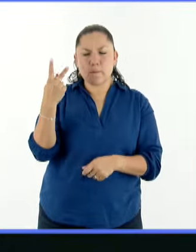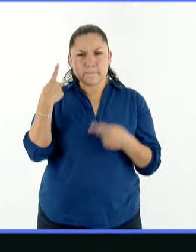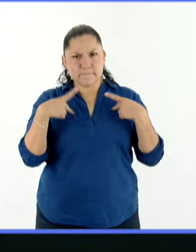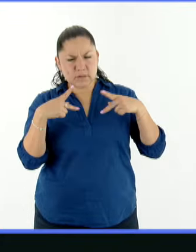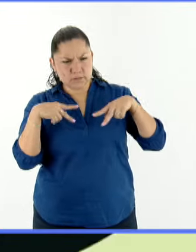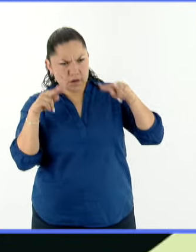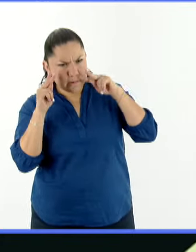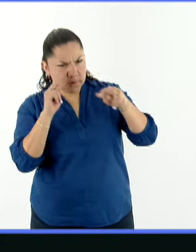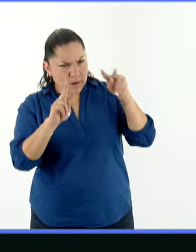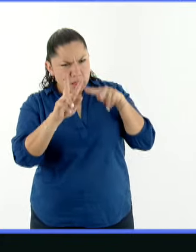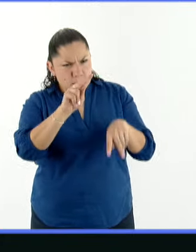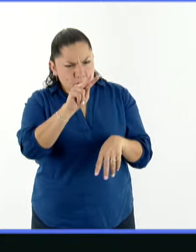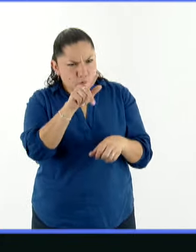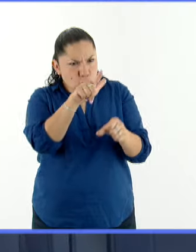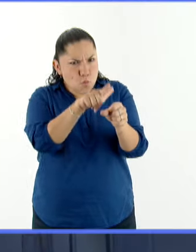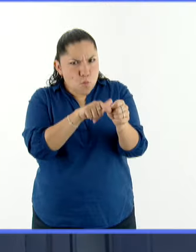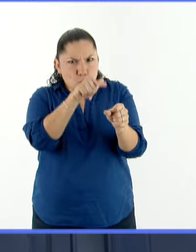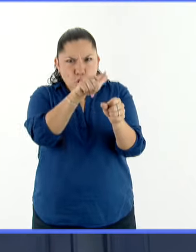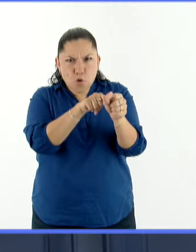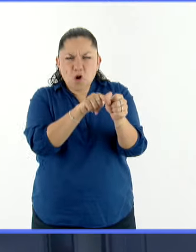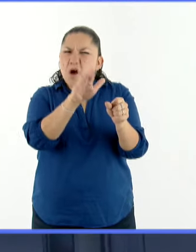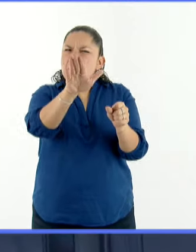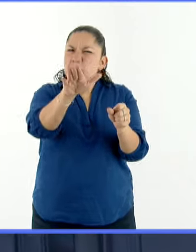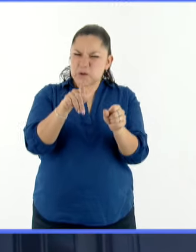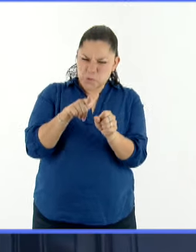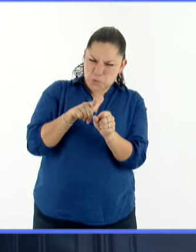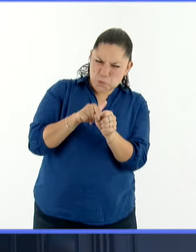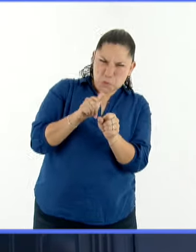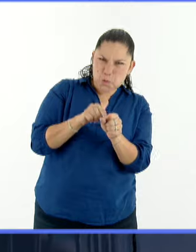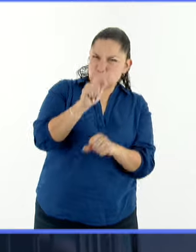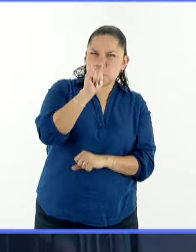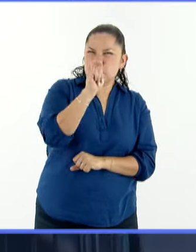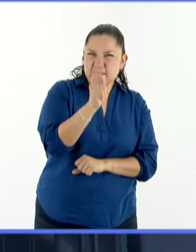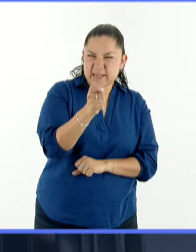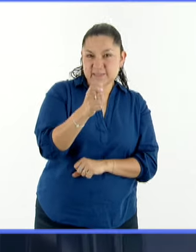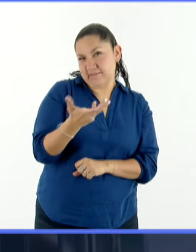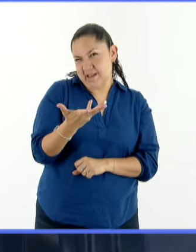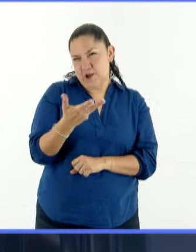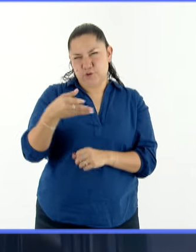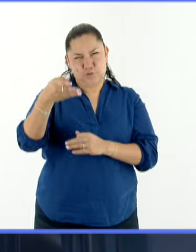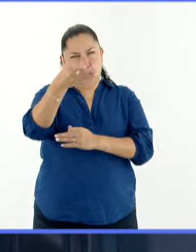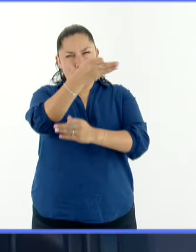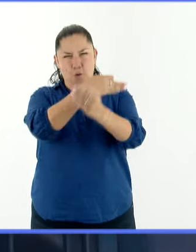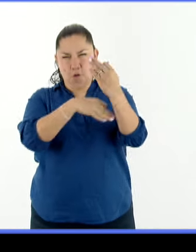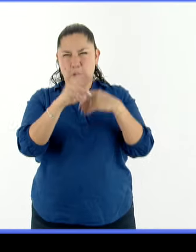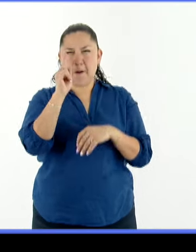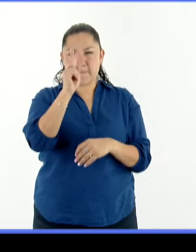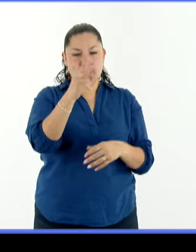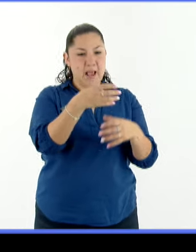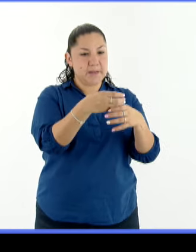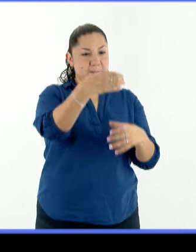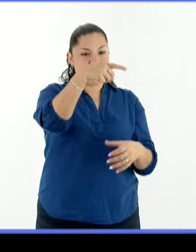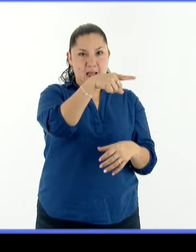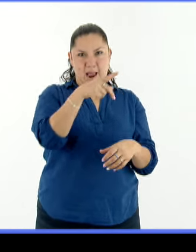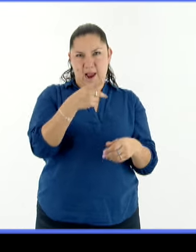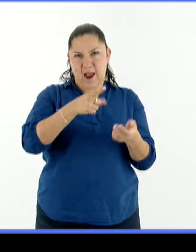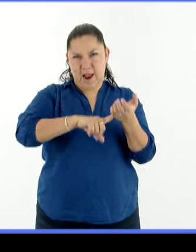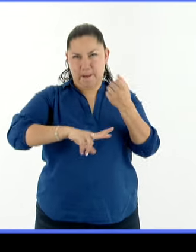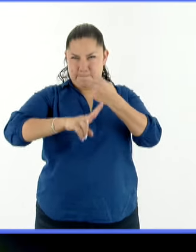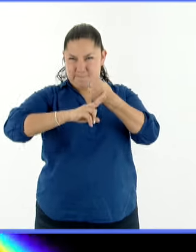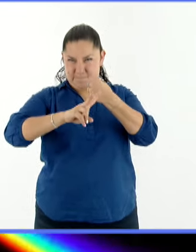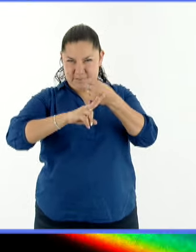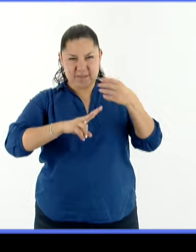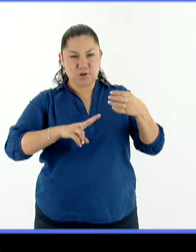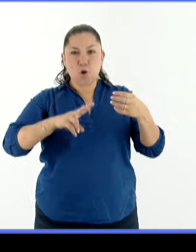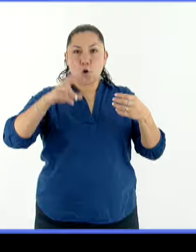¿Pero qué es el color? Todos hemos visto un rayo de luz atravesando un prisma descomponiéndose en varios colores, como la